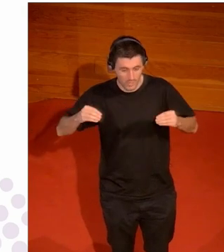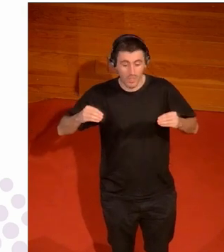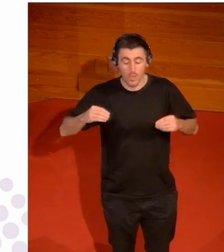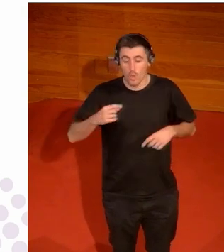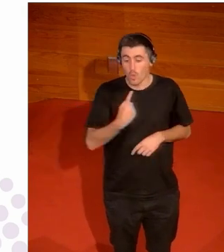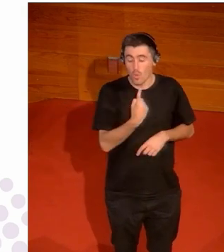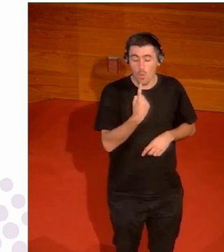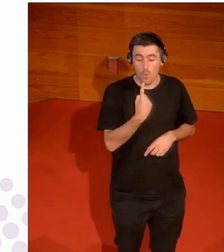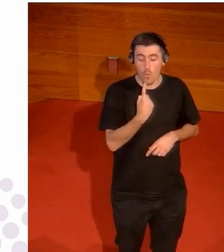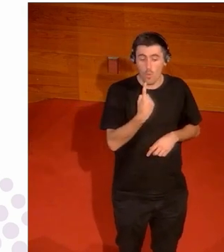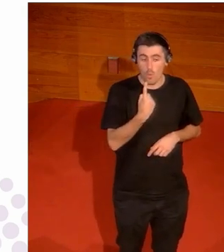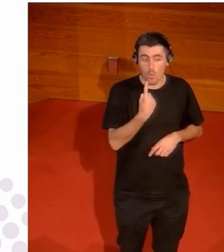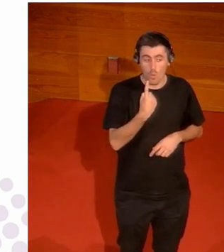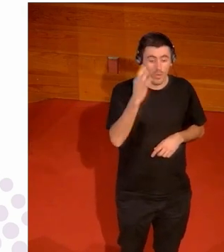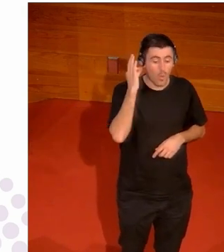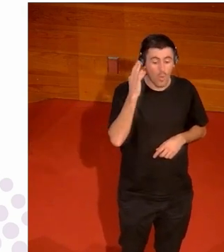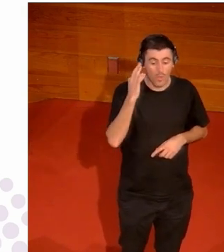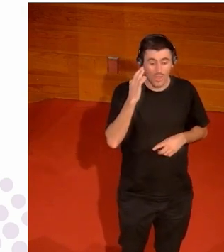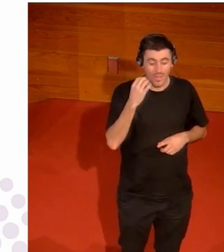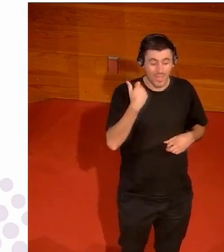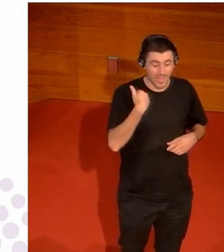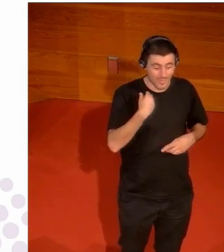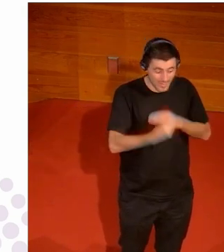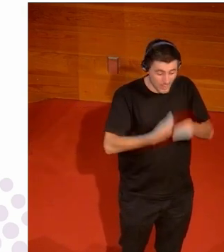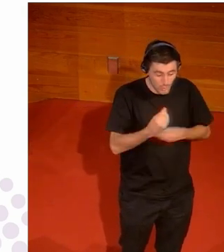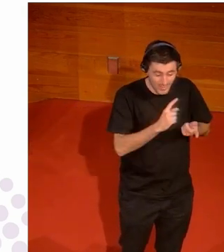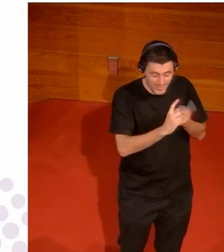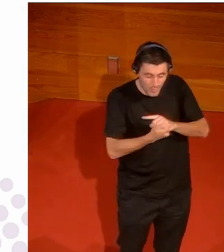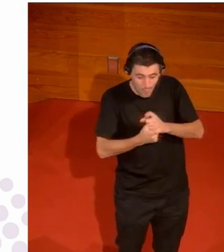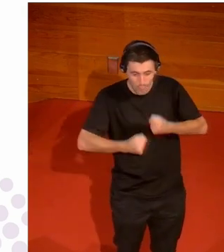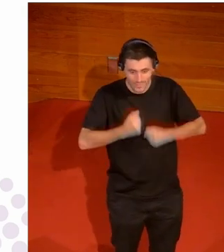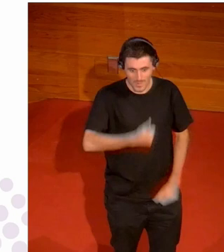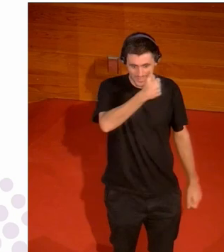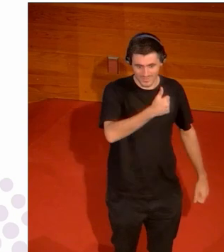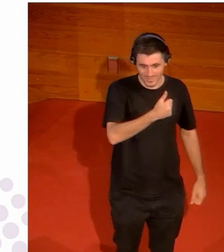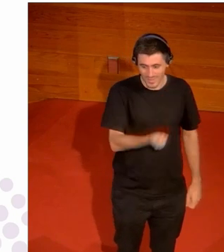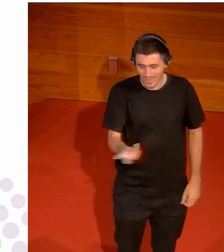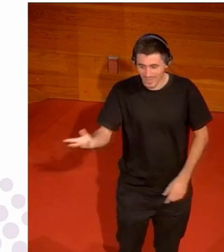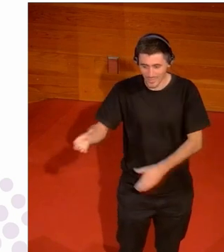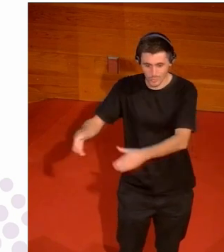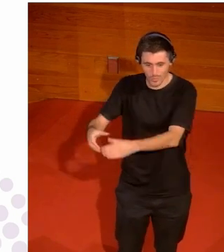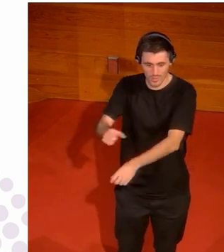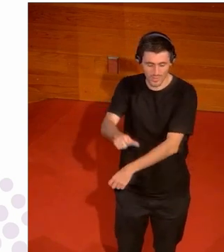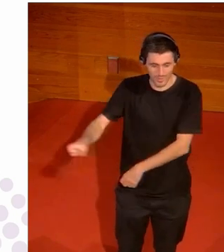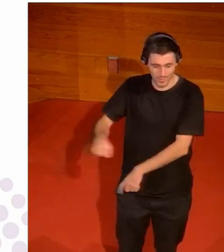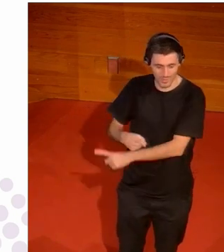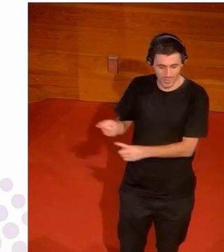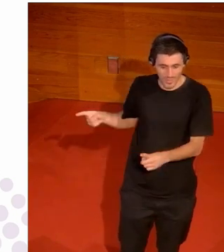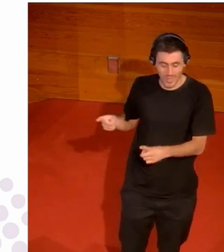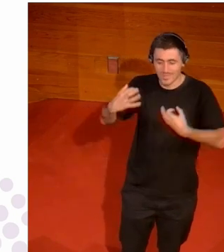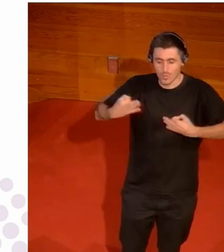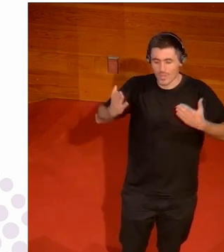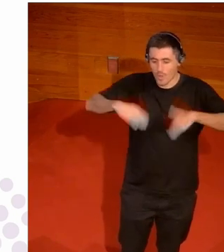tiene mucha más fuerza que cualquiera de las otras chicas del equipo y no es inseguro no es lo